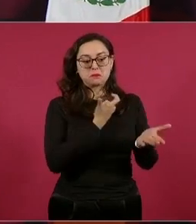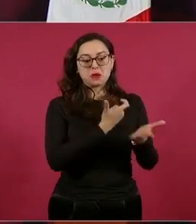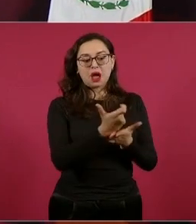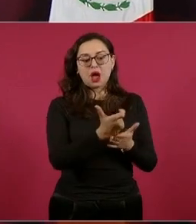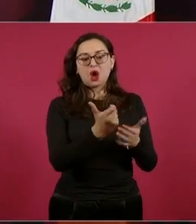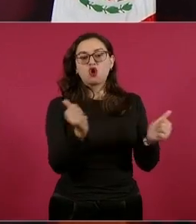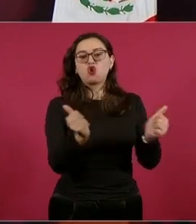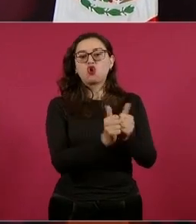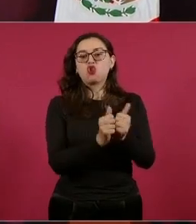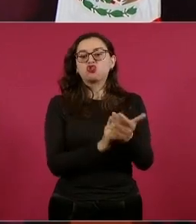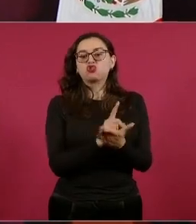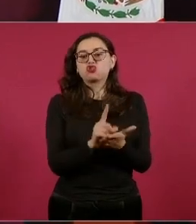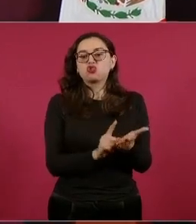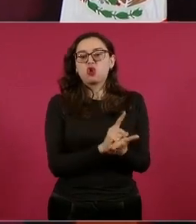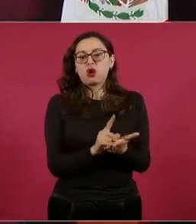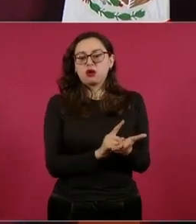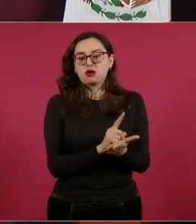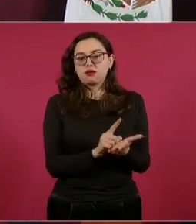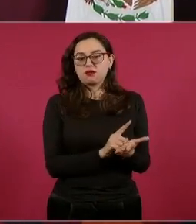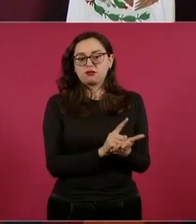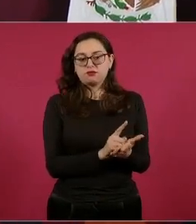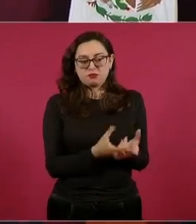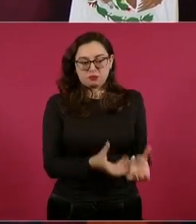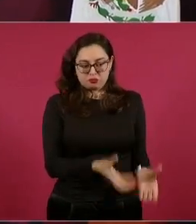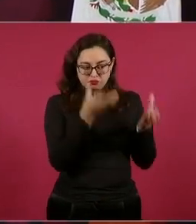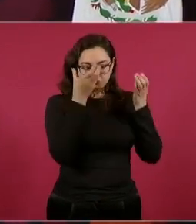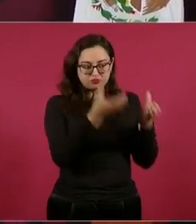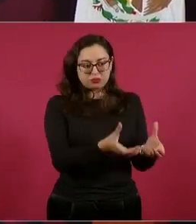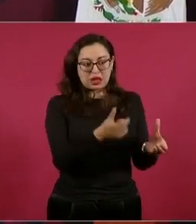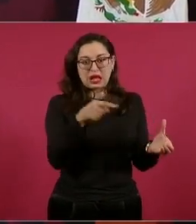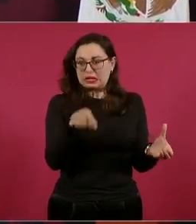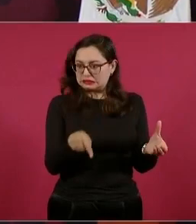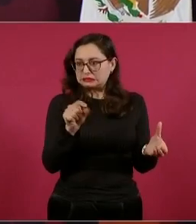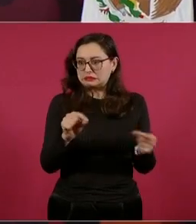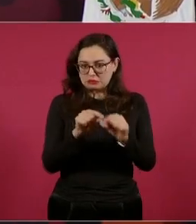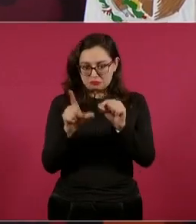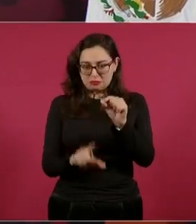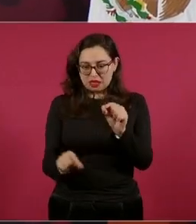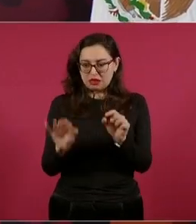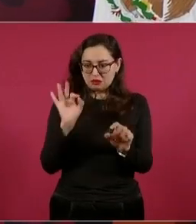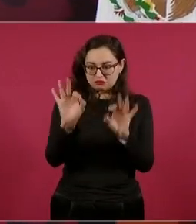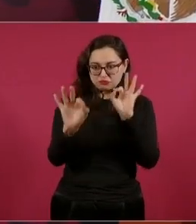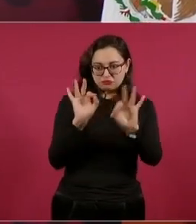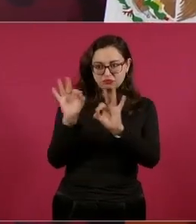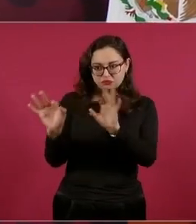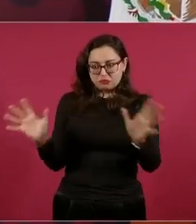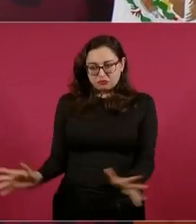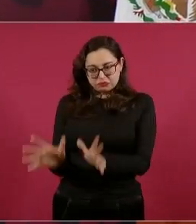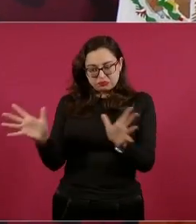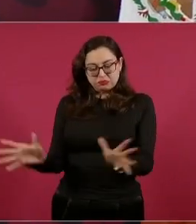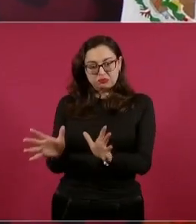para que se incrementara el consumo.